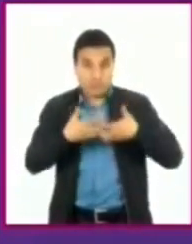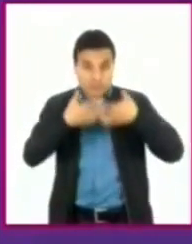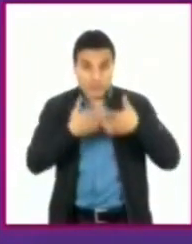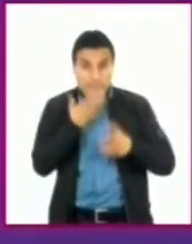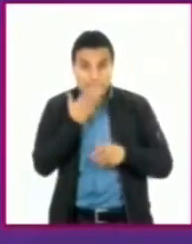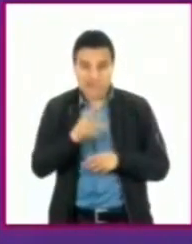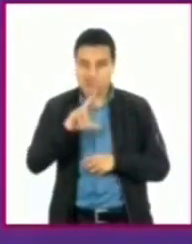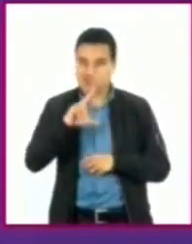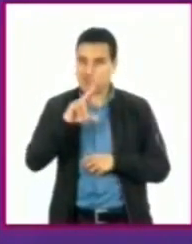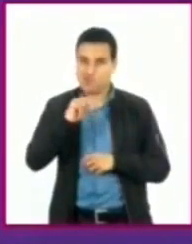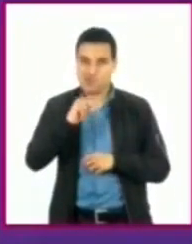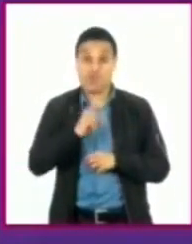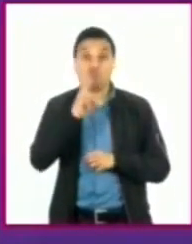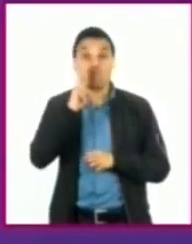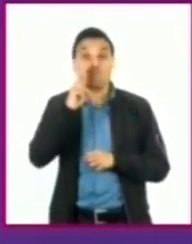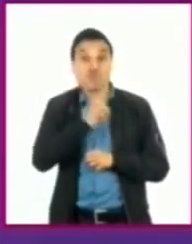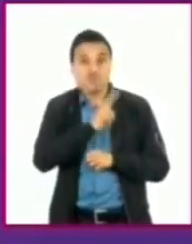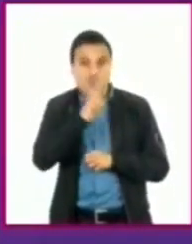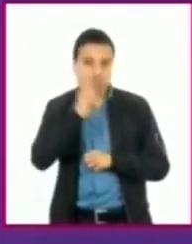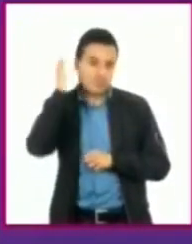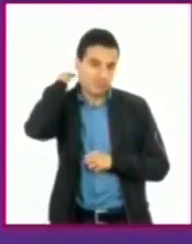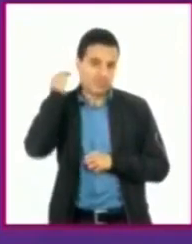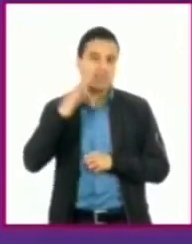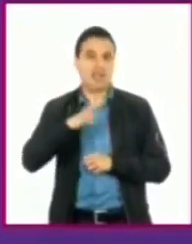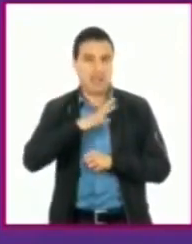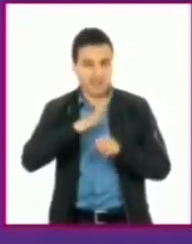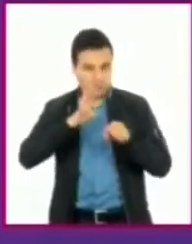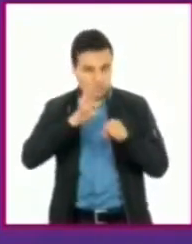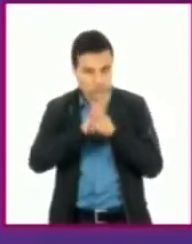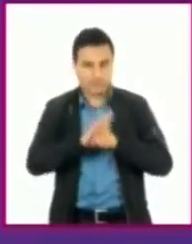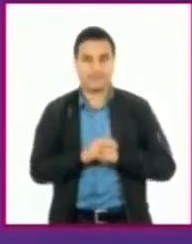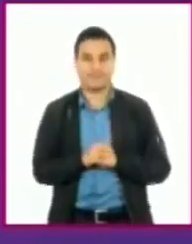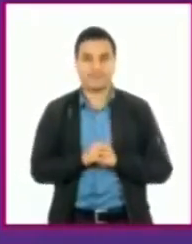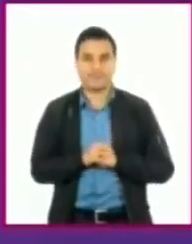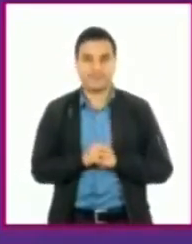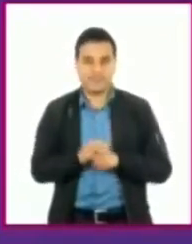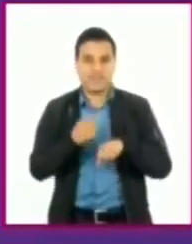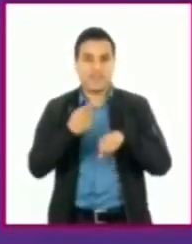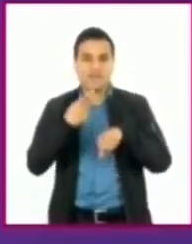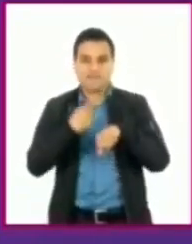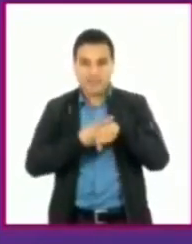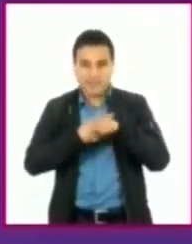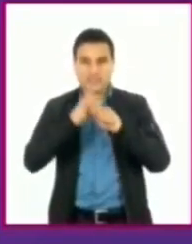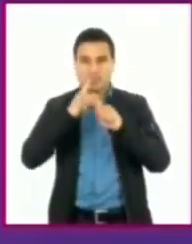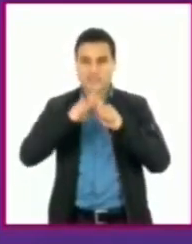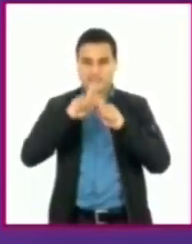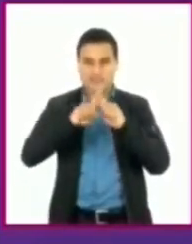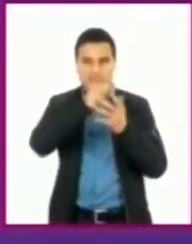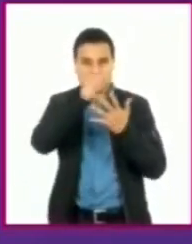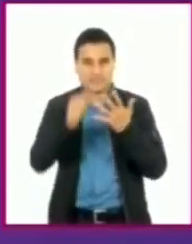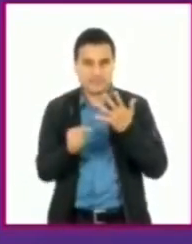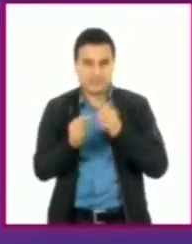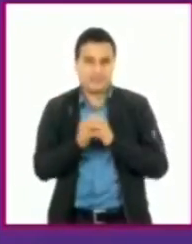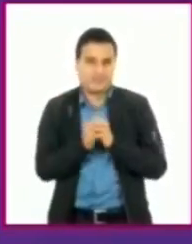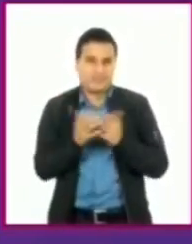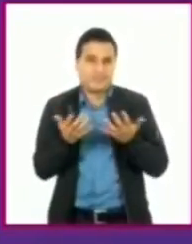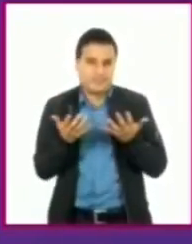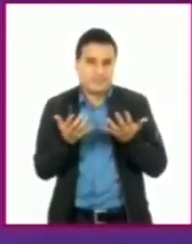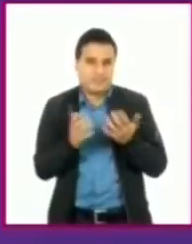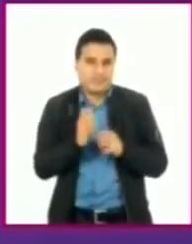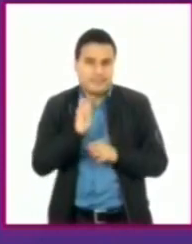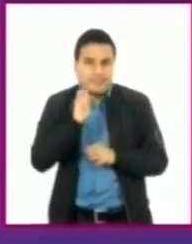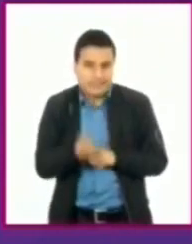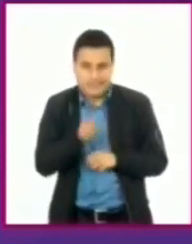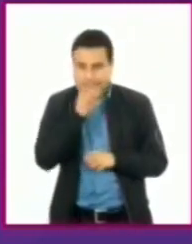está obstruido. Ok. Y bueno, todas las enfermedades y todos los síntomas tienen una connotación también psíquica,